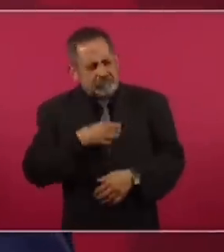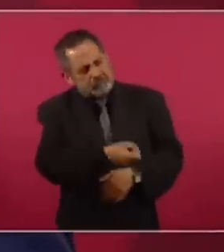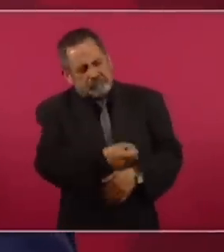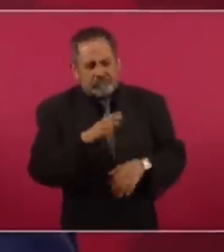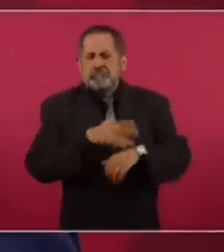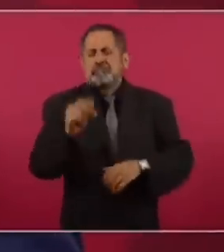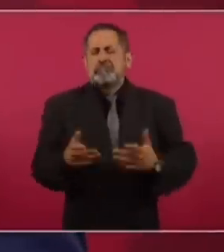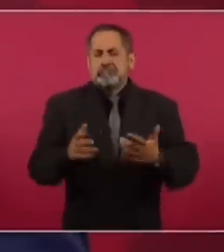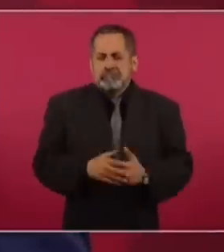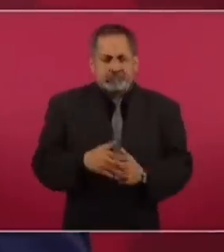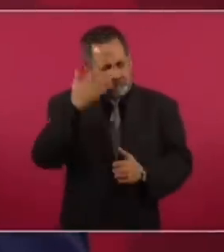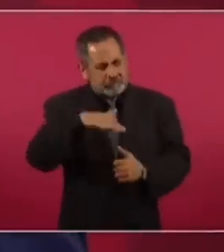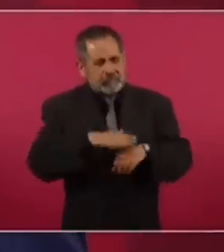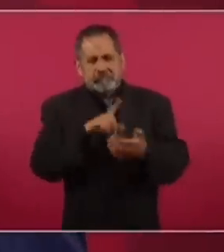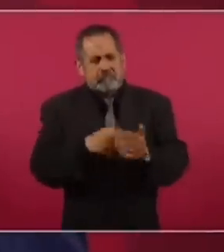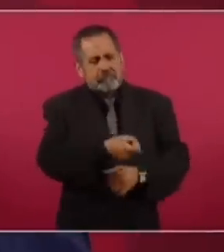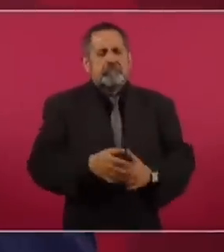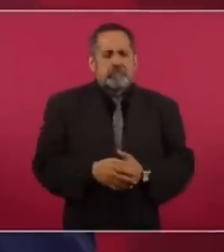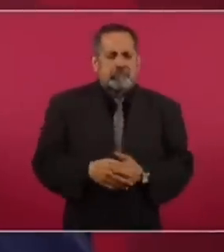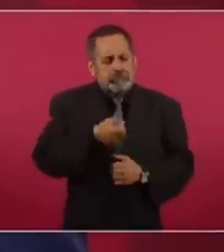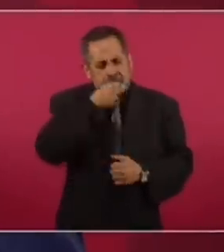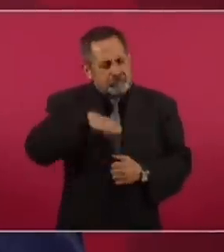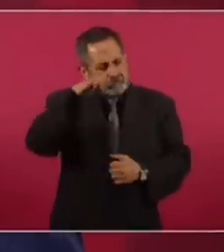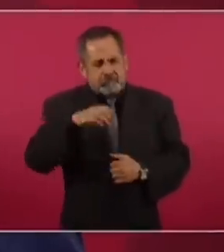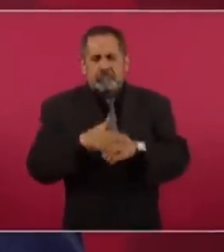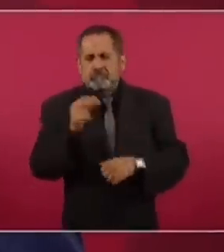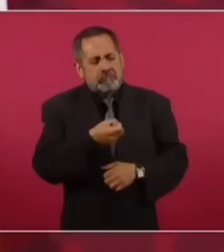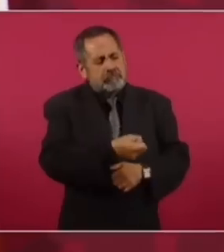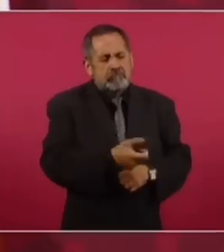a la señora, a una anciana?